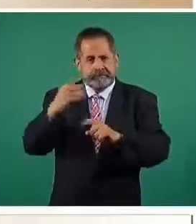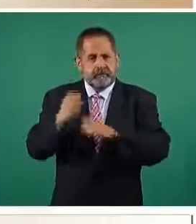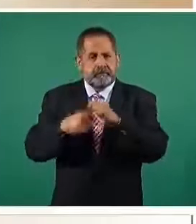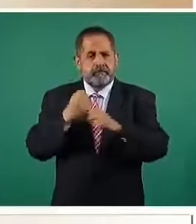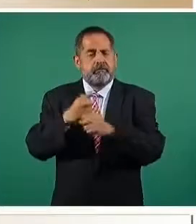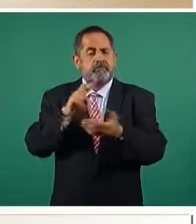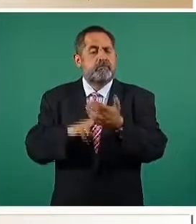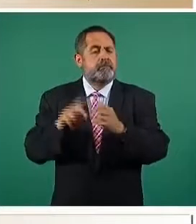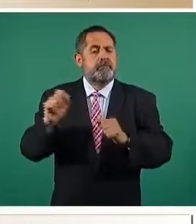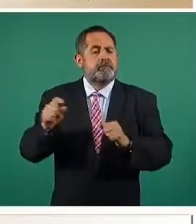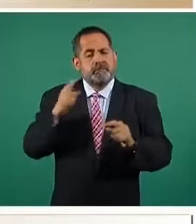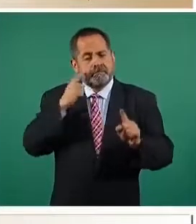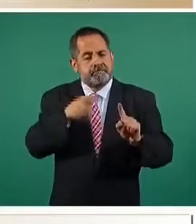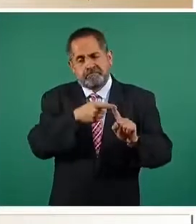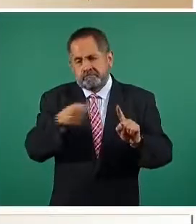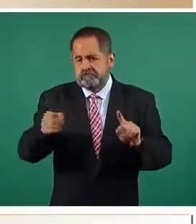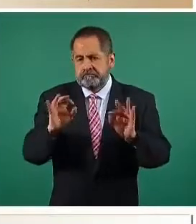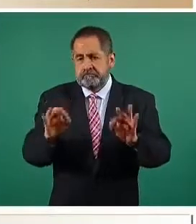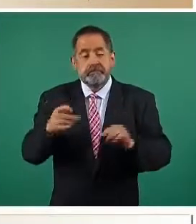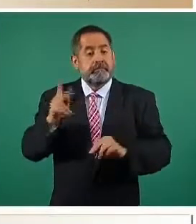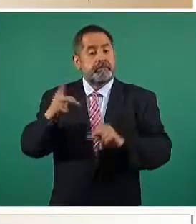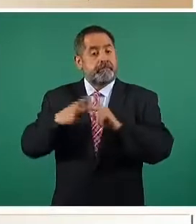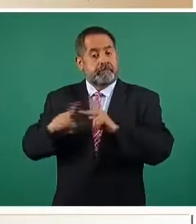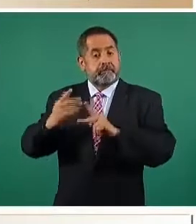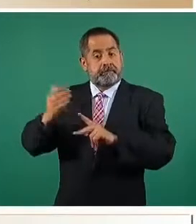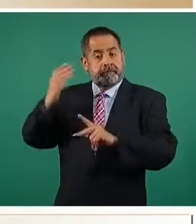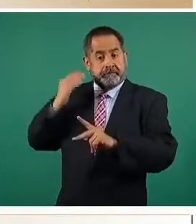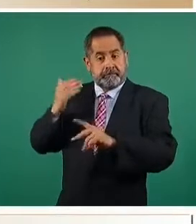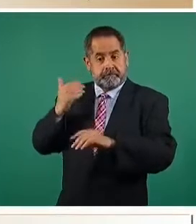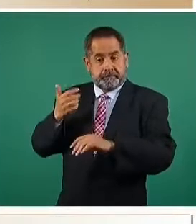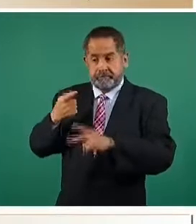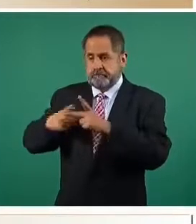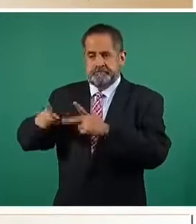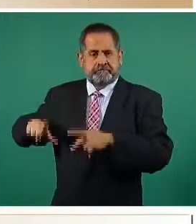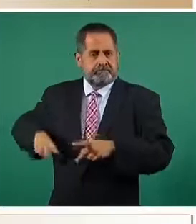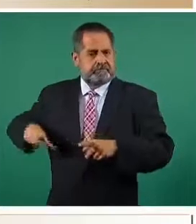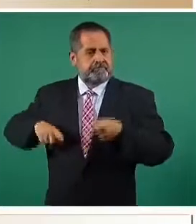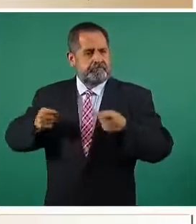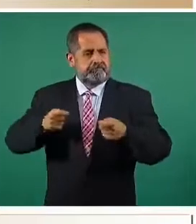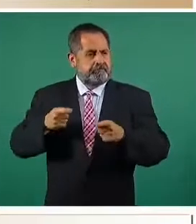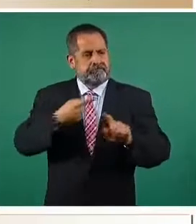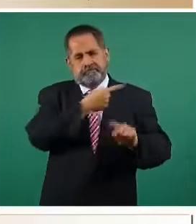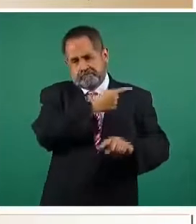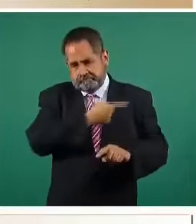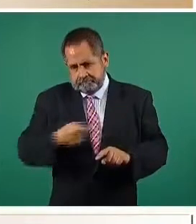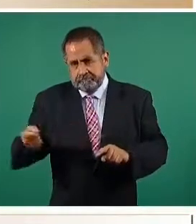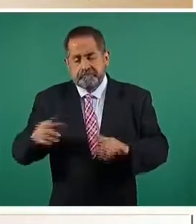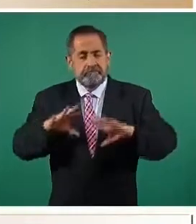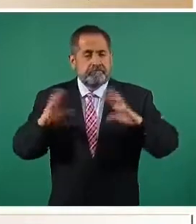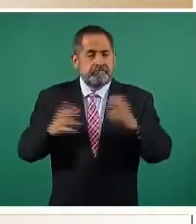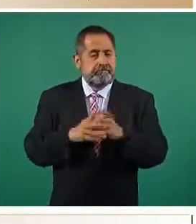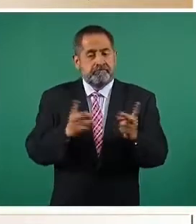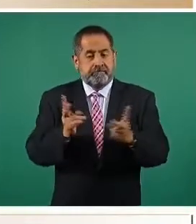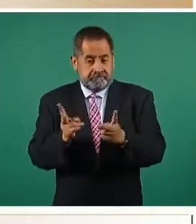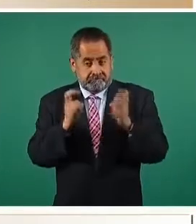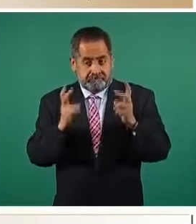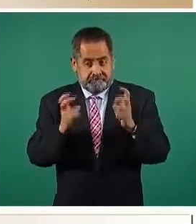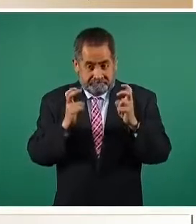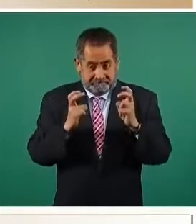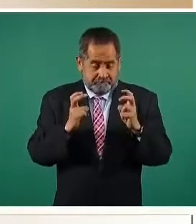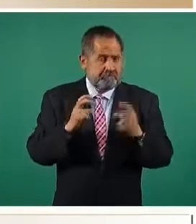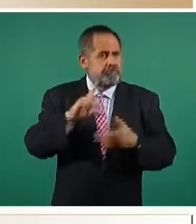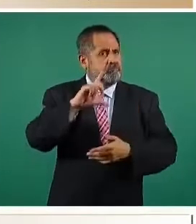mil veinte, pero desde el inicio de la administración a la fecha los robos en total